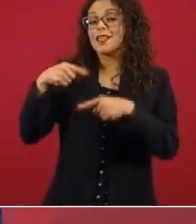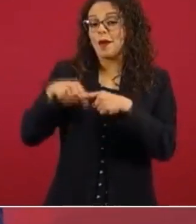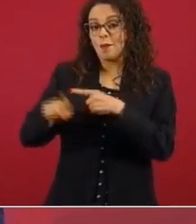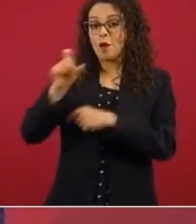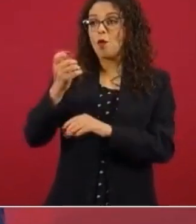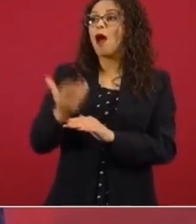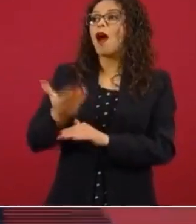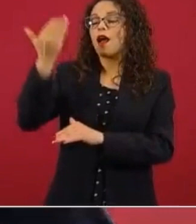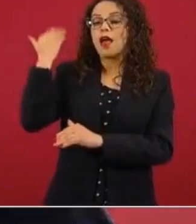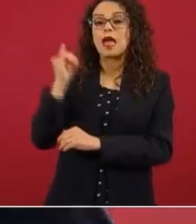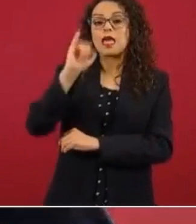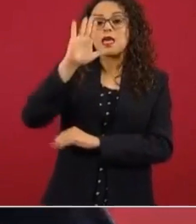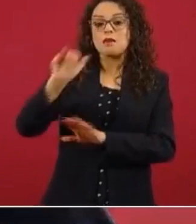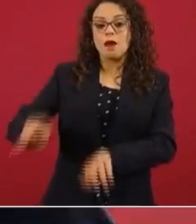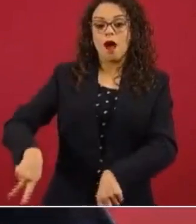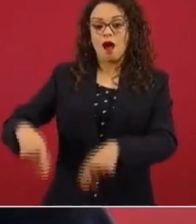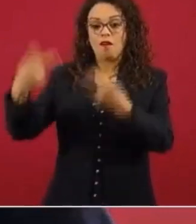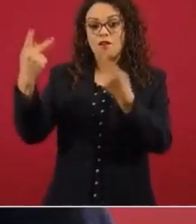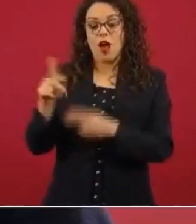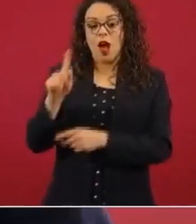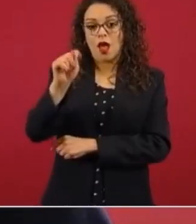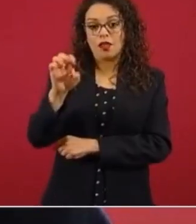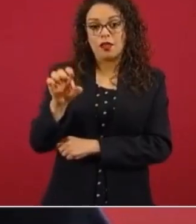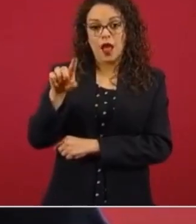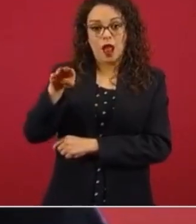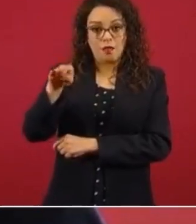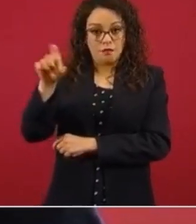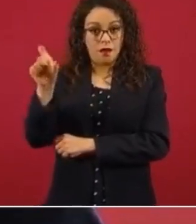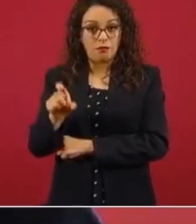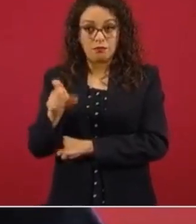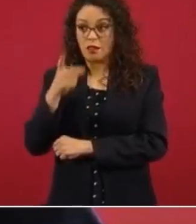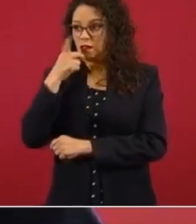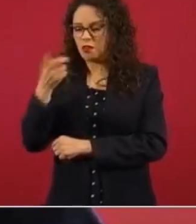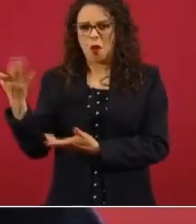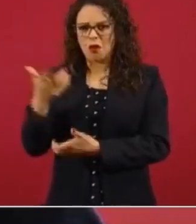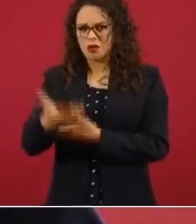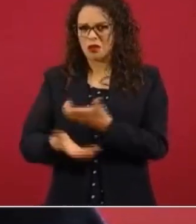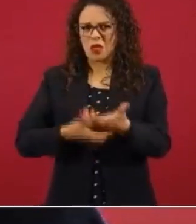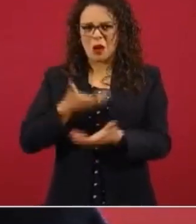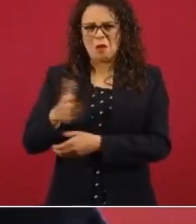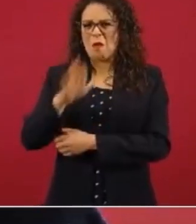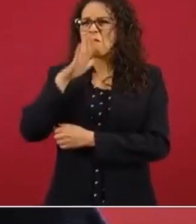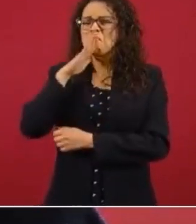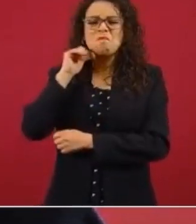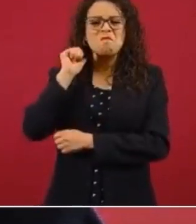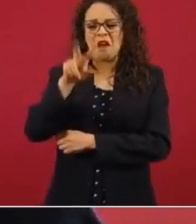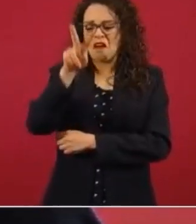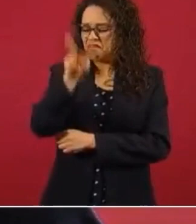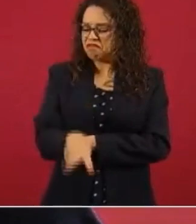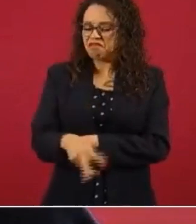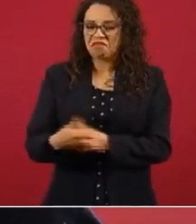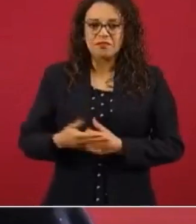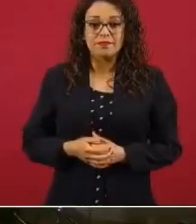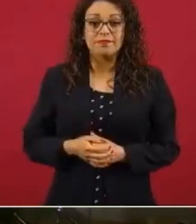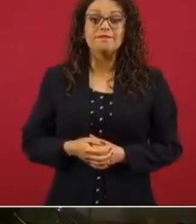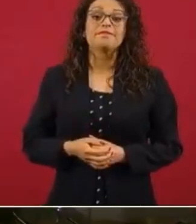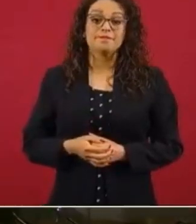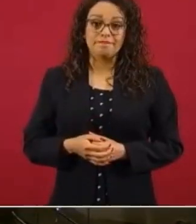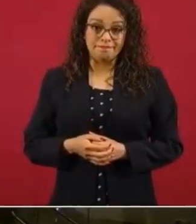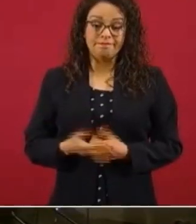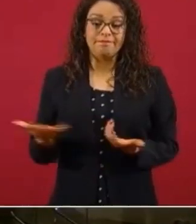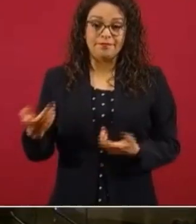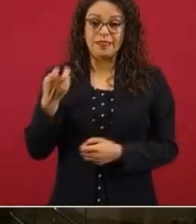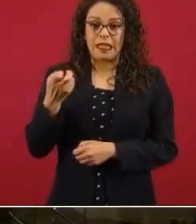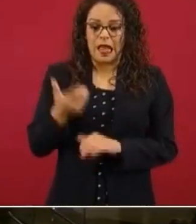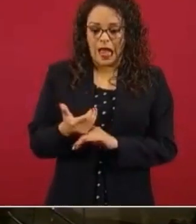teléfonos de México, diciendo que era malísimo el servicio de teléfonos de México. Fueron preparando el